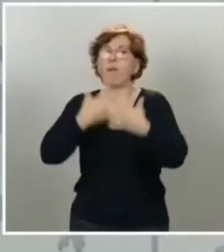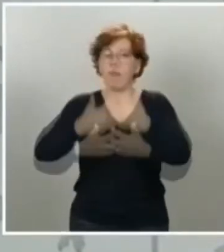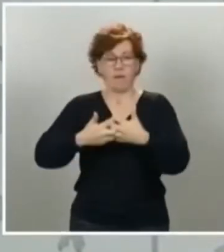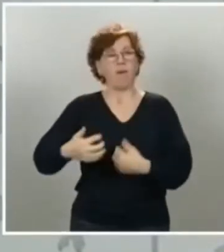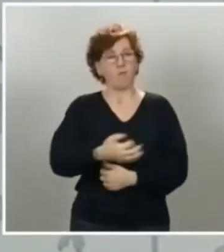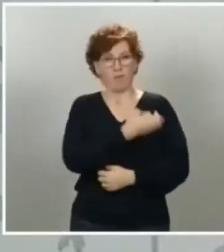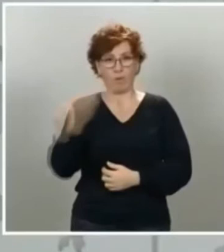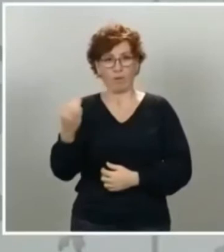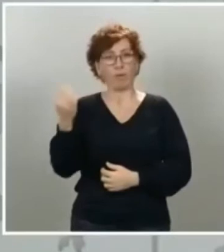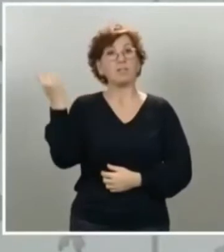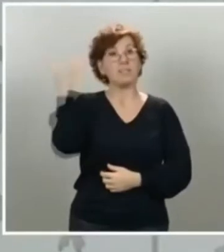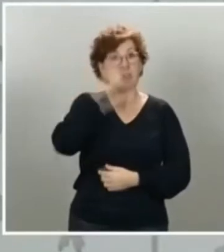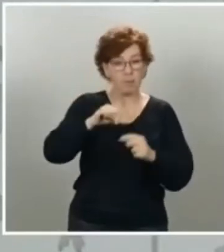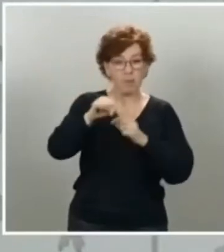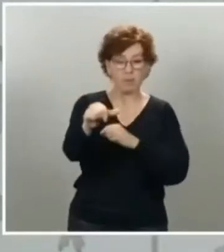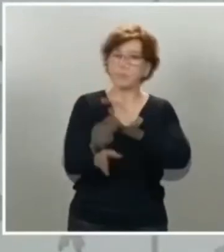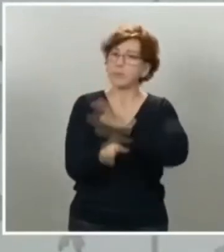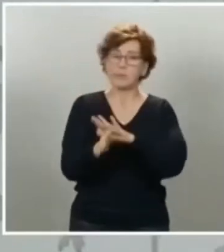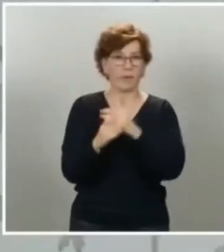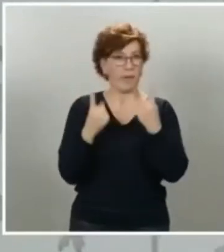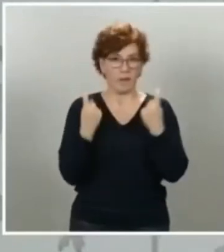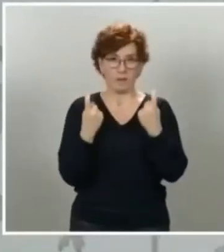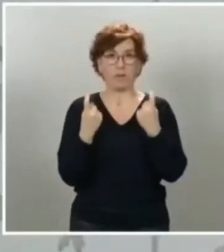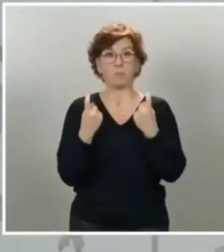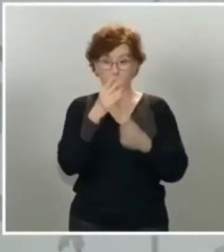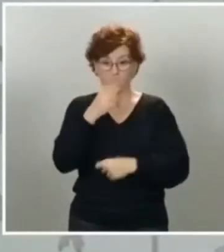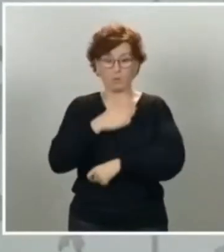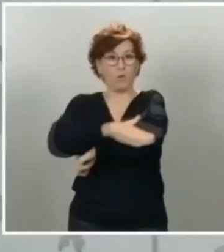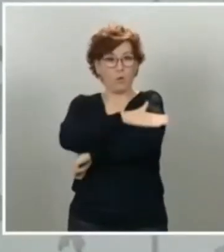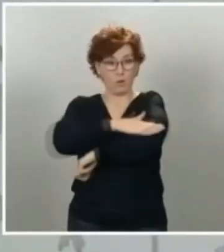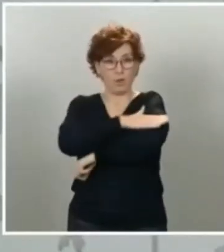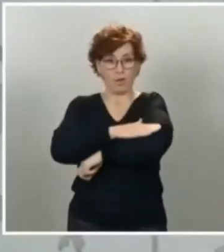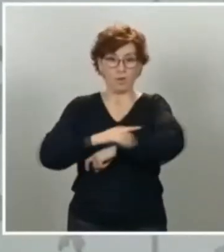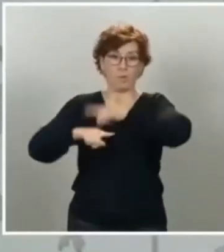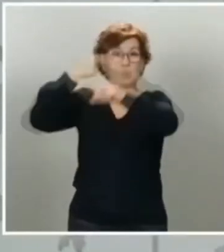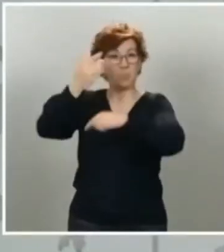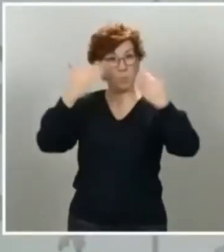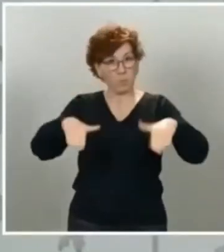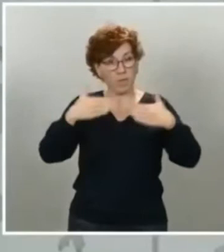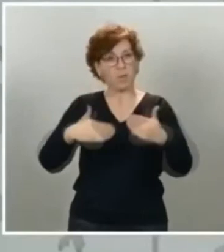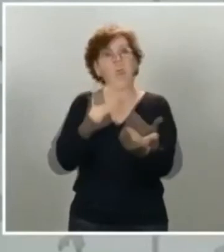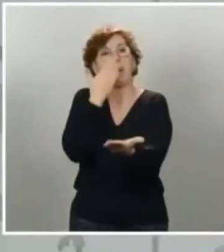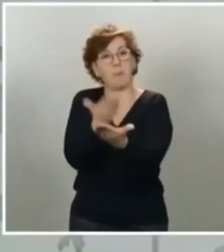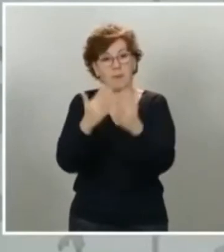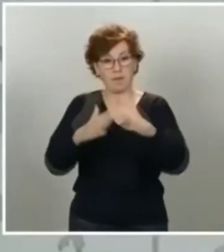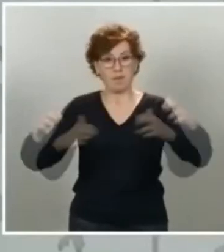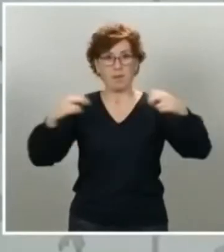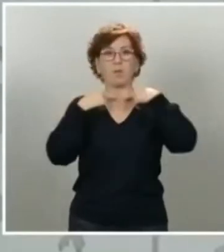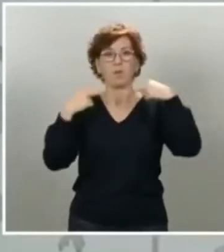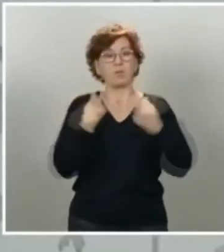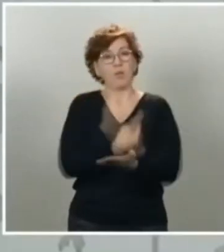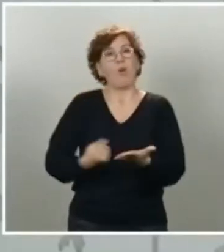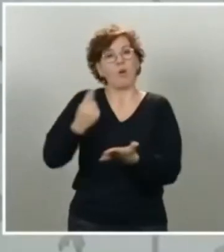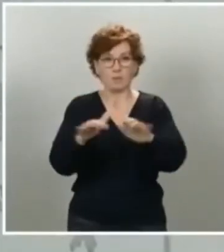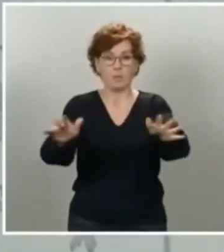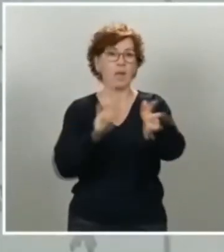necesario. Por eso, el Gobierno de España solicitará el próximo miércoles una nueva prórroga de otros 15 días al Congreso de